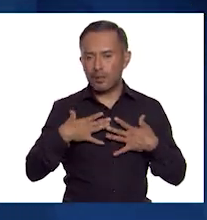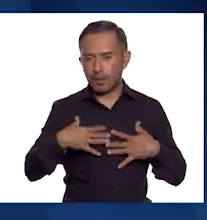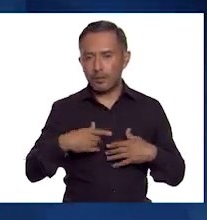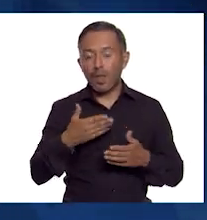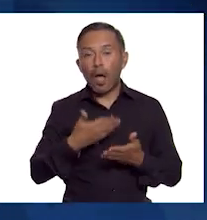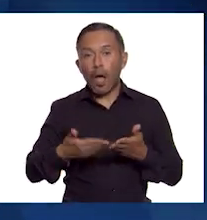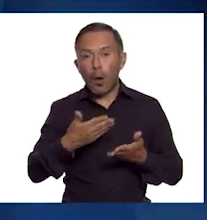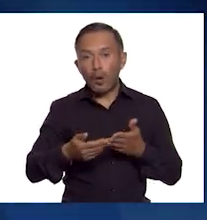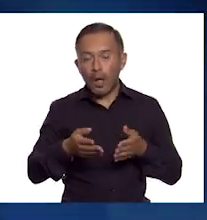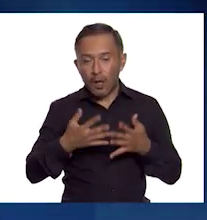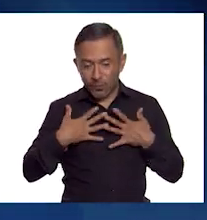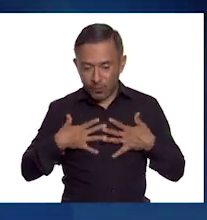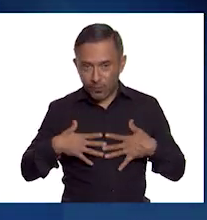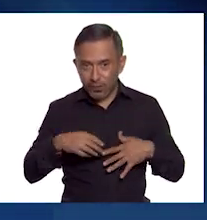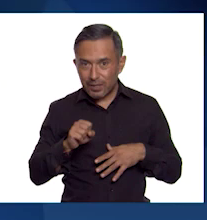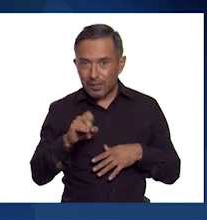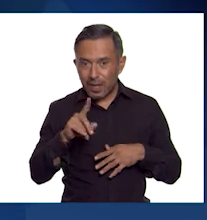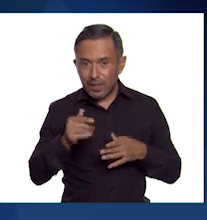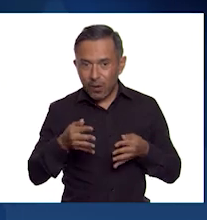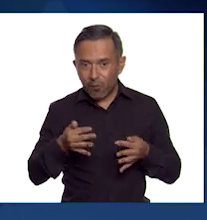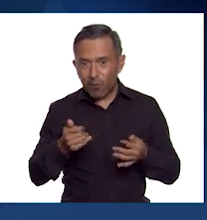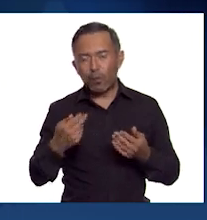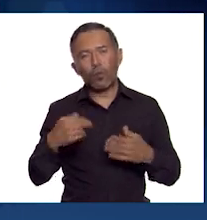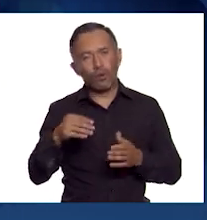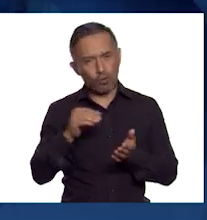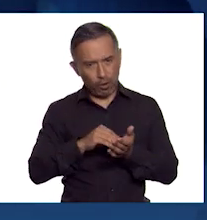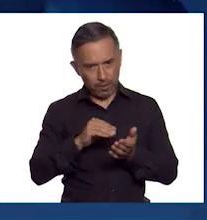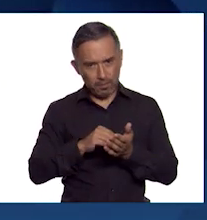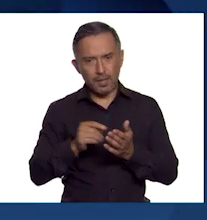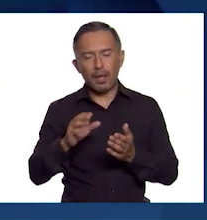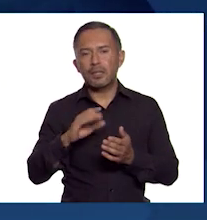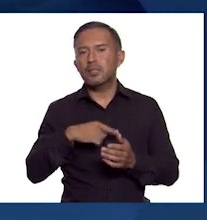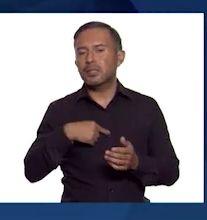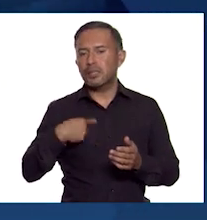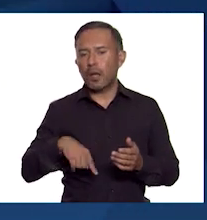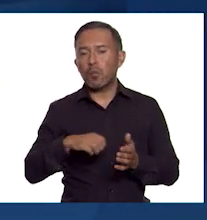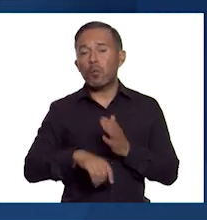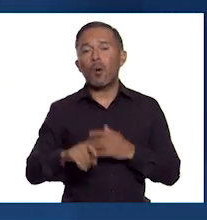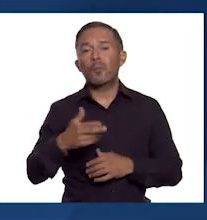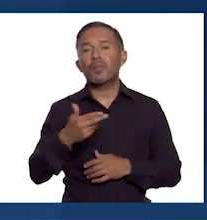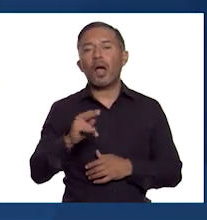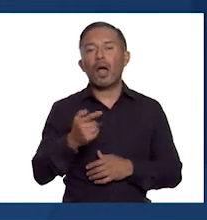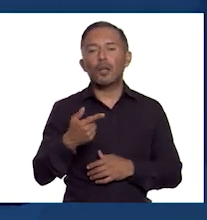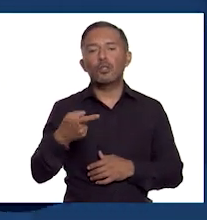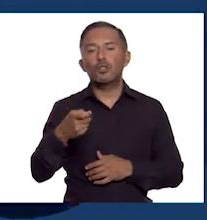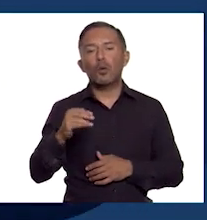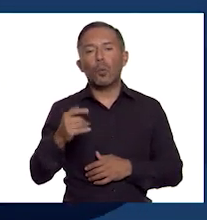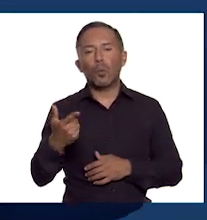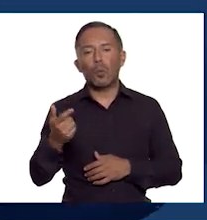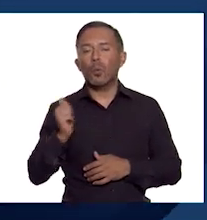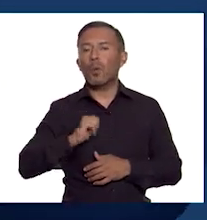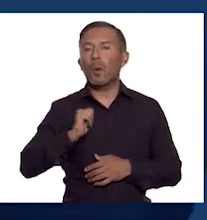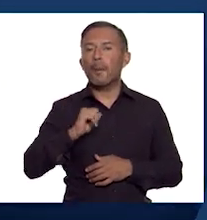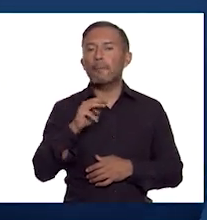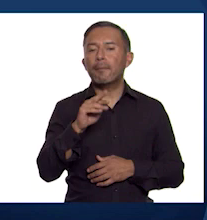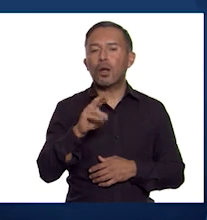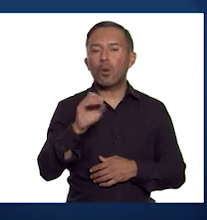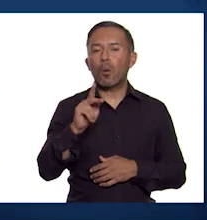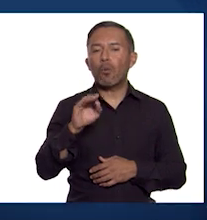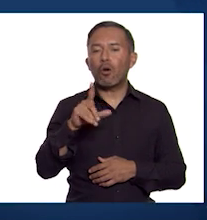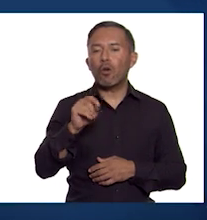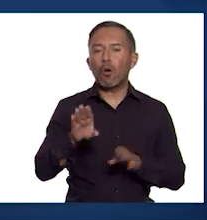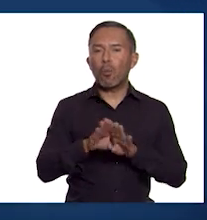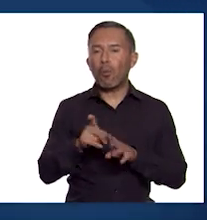la seda sigue siendo una importante base comercial en China, como podemos ver en Hangzhou, descrita por Marco Polo como el